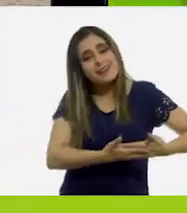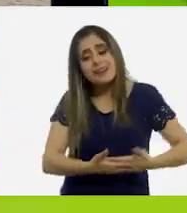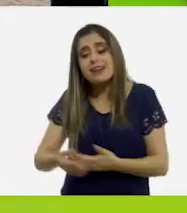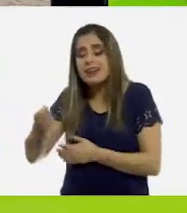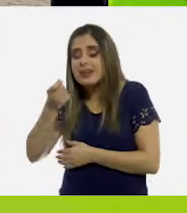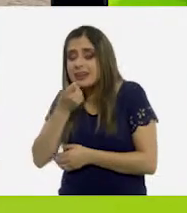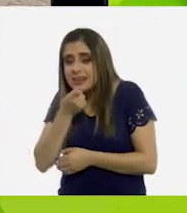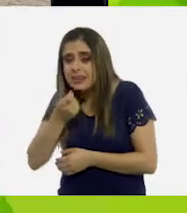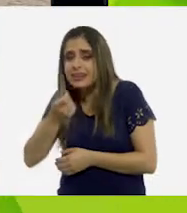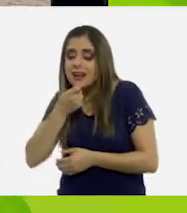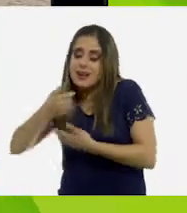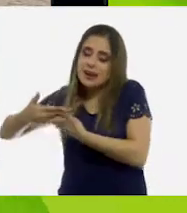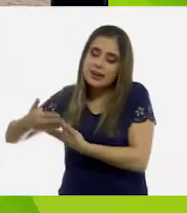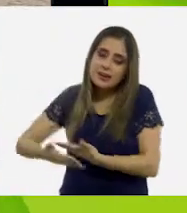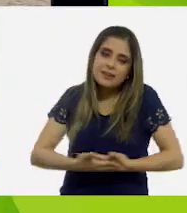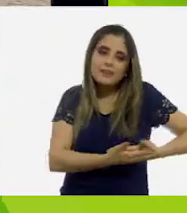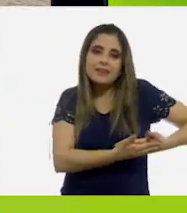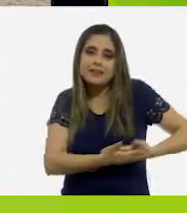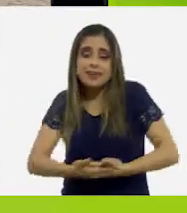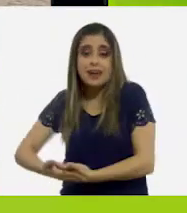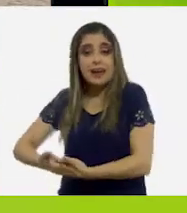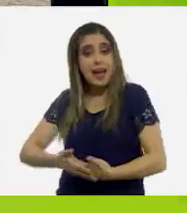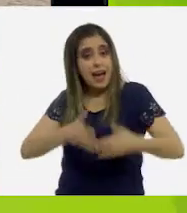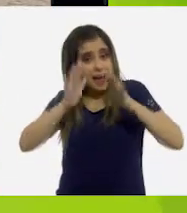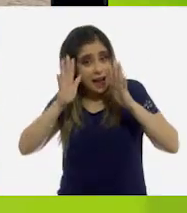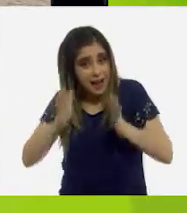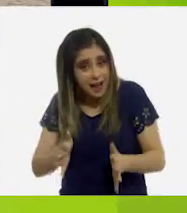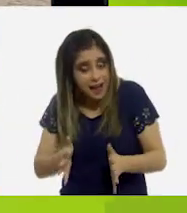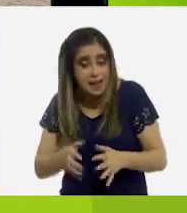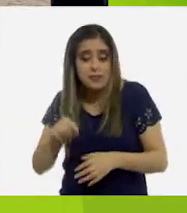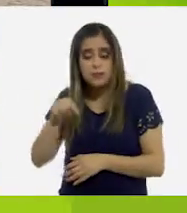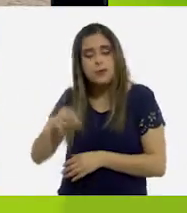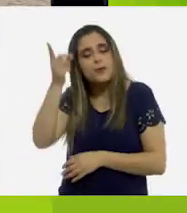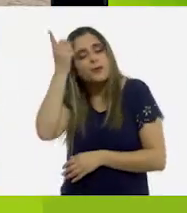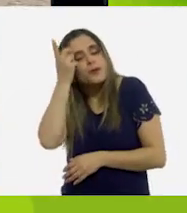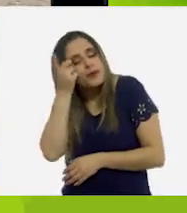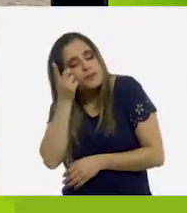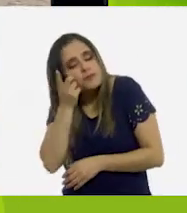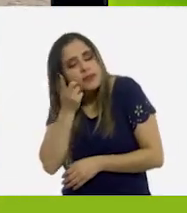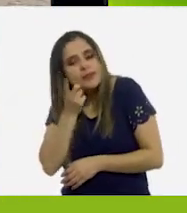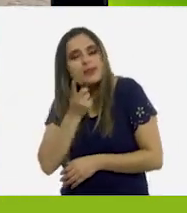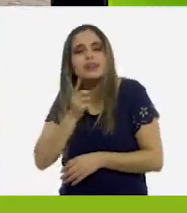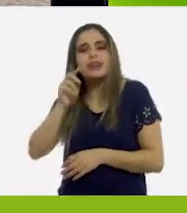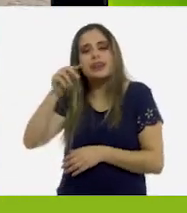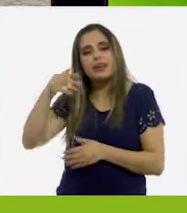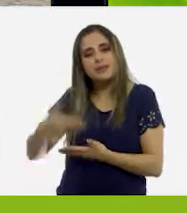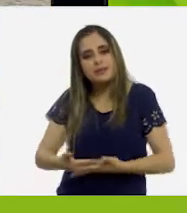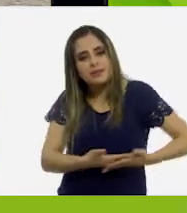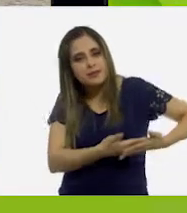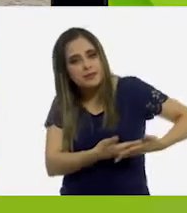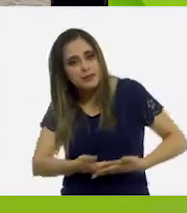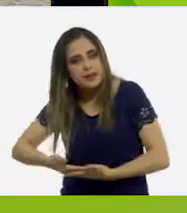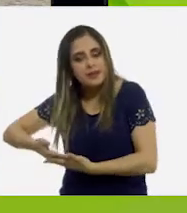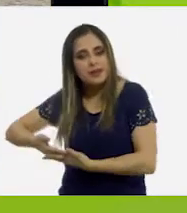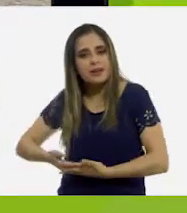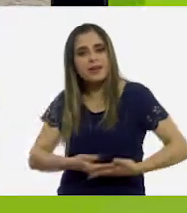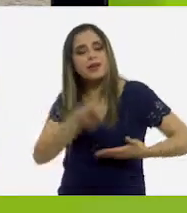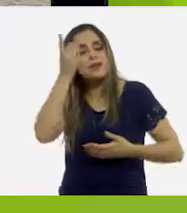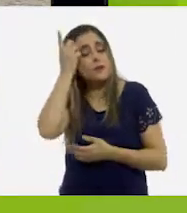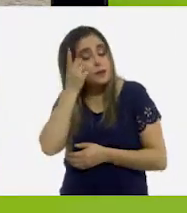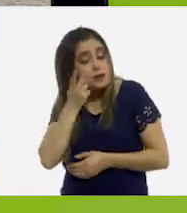nene, a la rorro ya! ¡Duérmase mi nene y